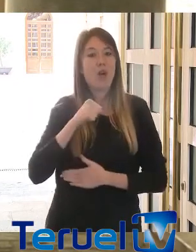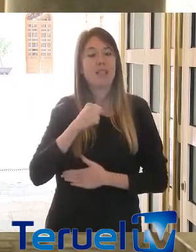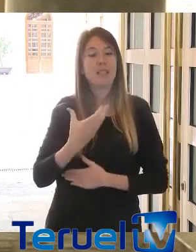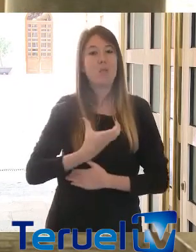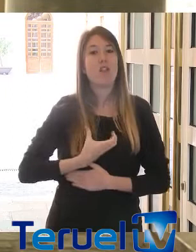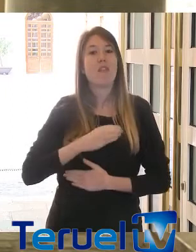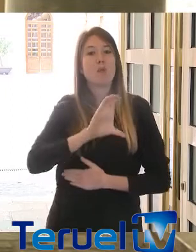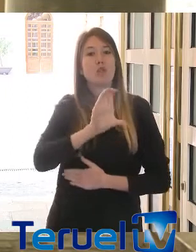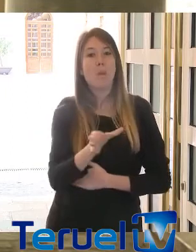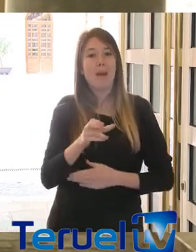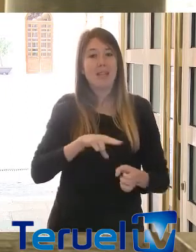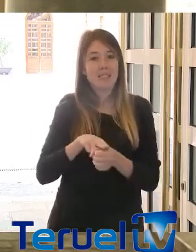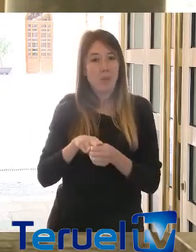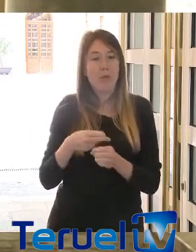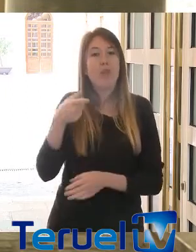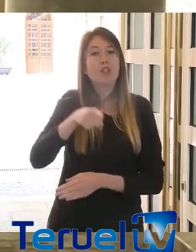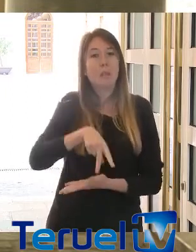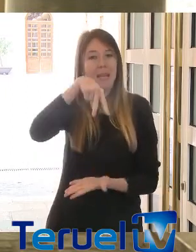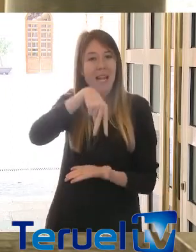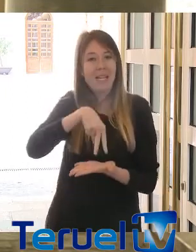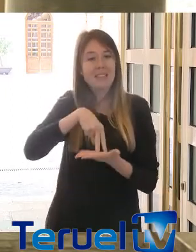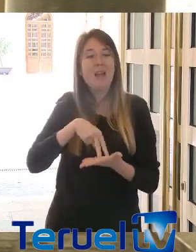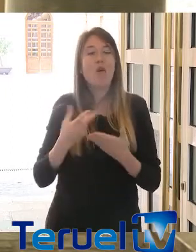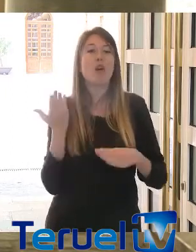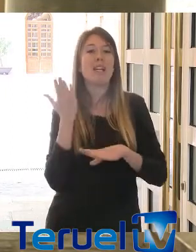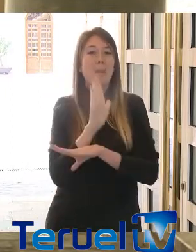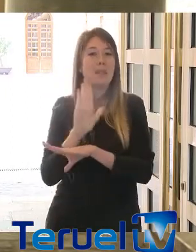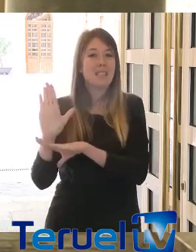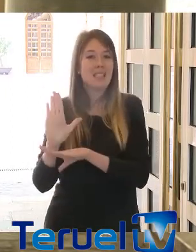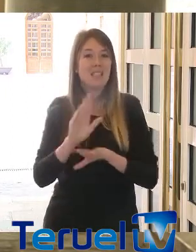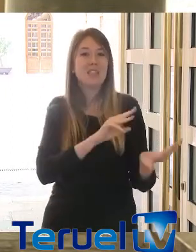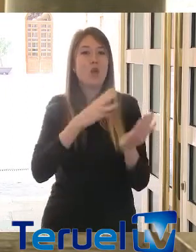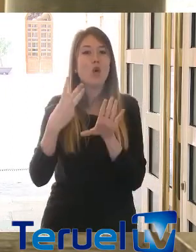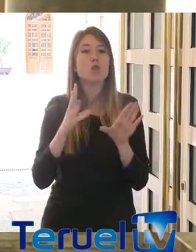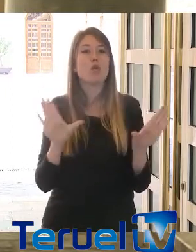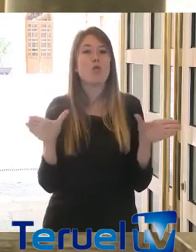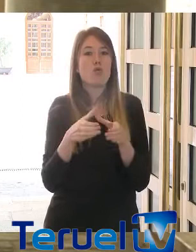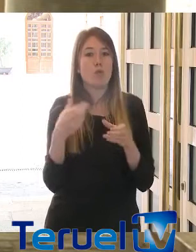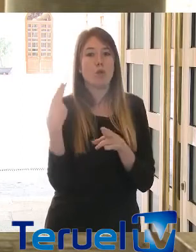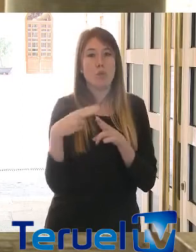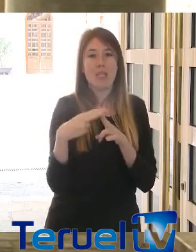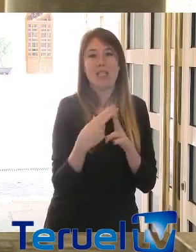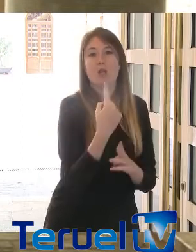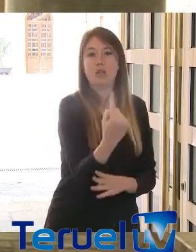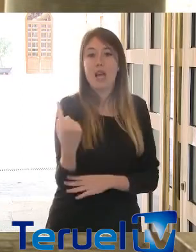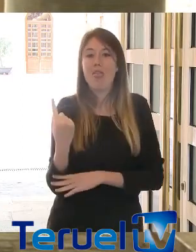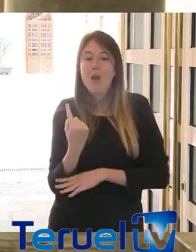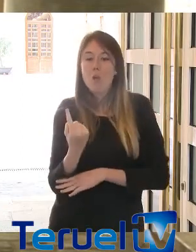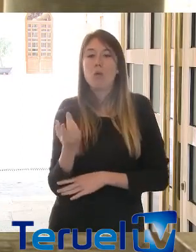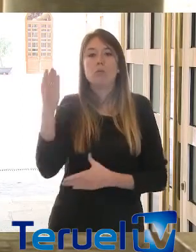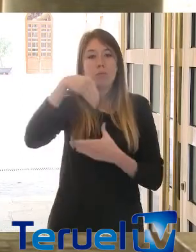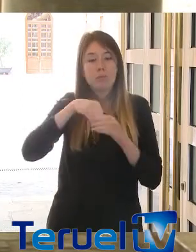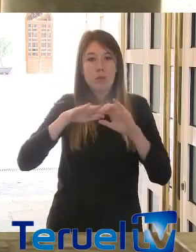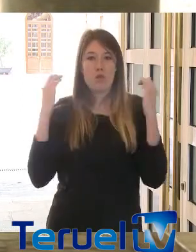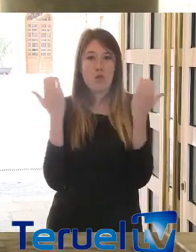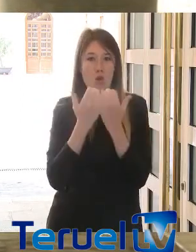Provincias, donde han estado presentes los representantes de los ocho partidos políticos que tienen presencia en las Cortes